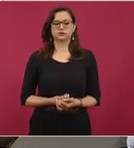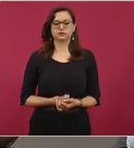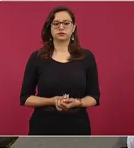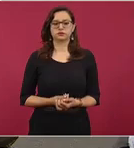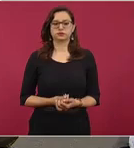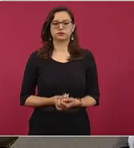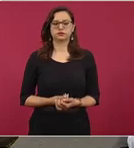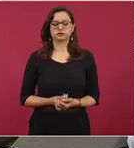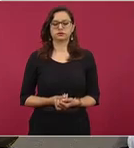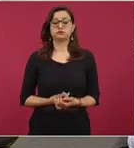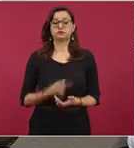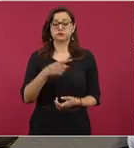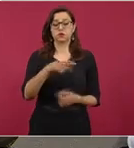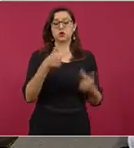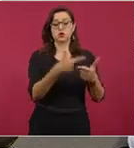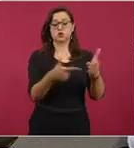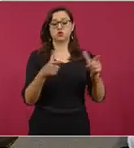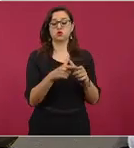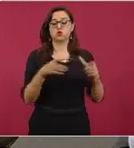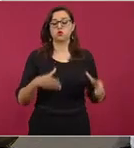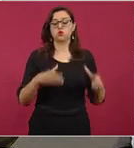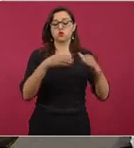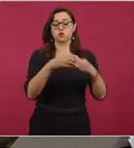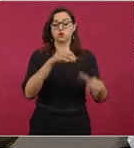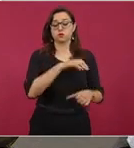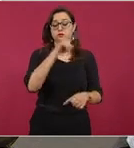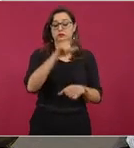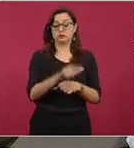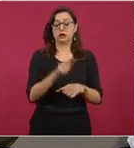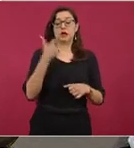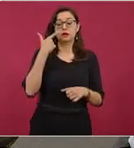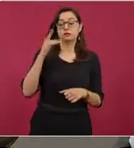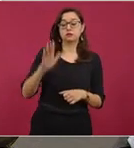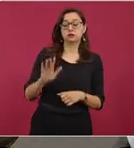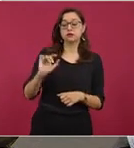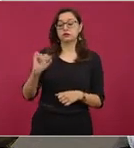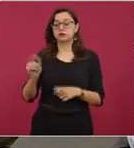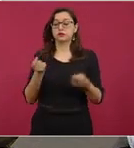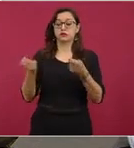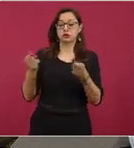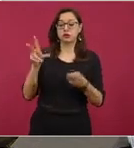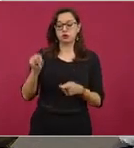este incendio en esta reserva de la biosfera. Estado, señor presidente.